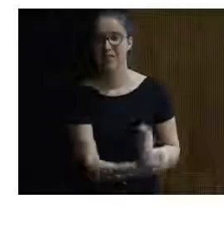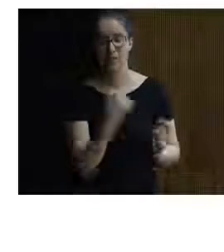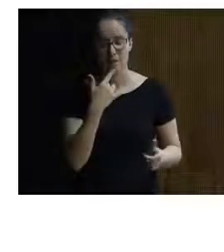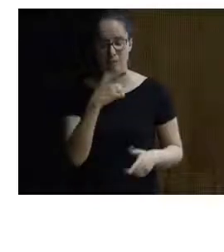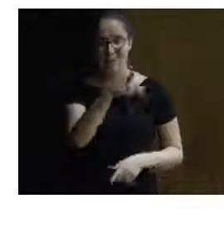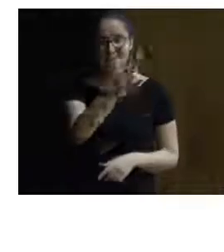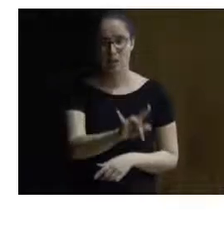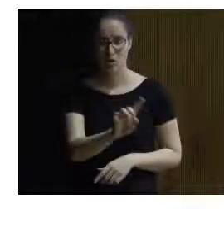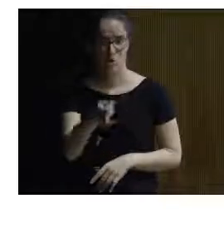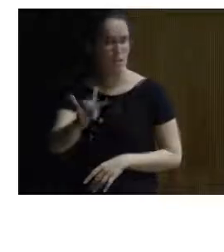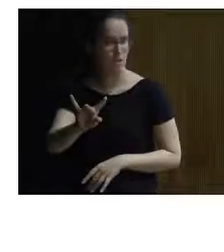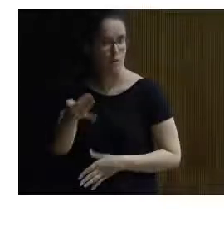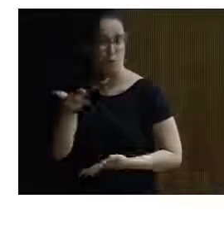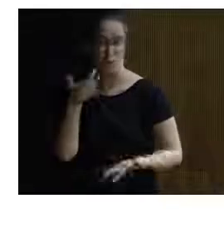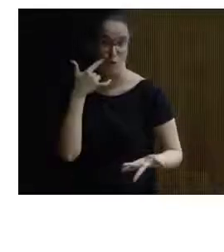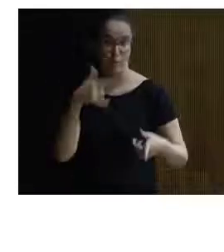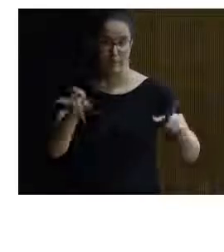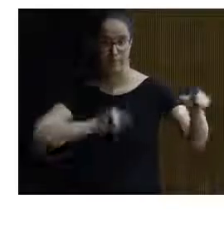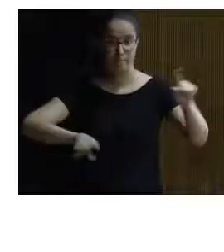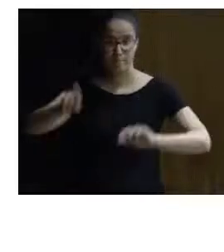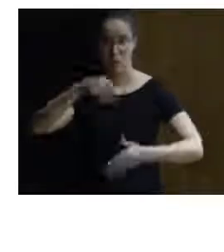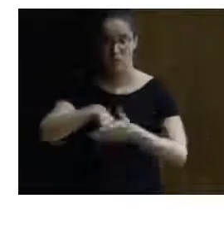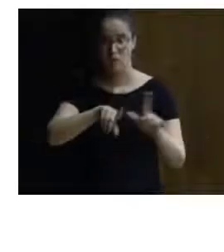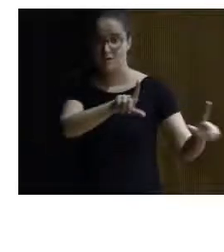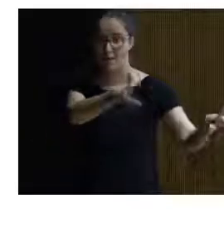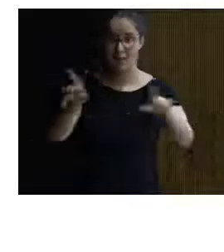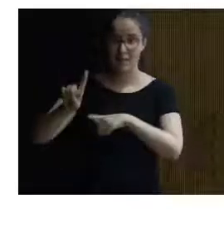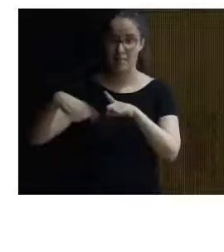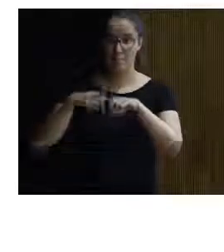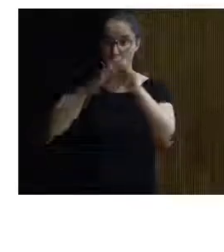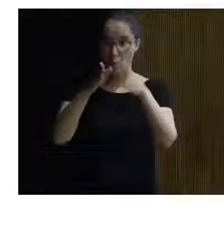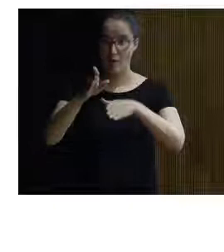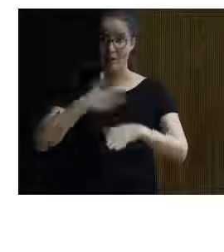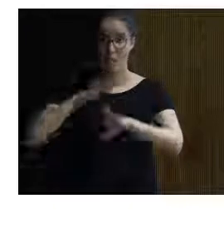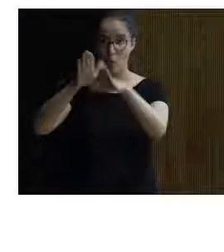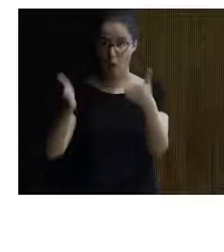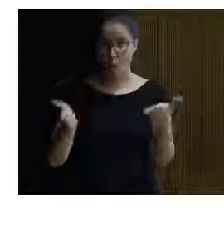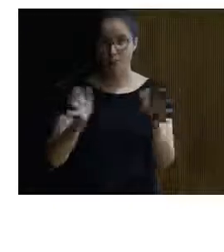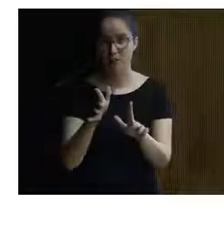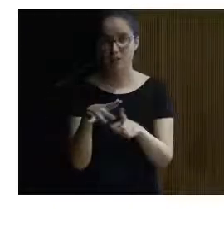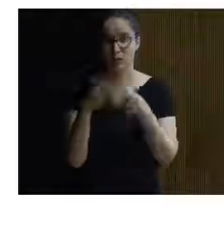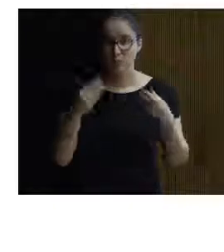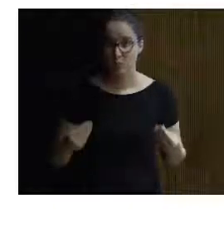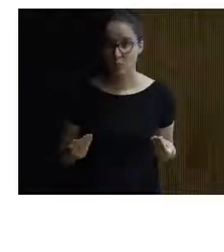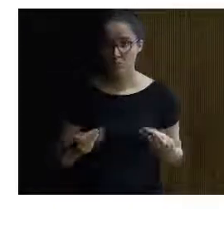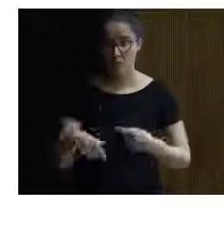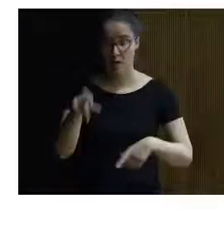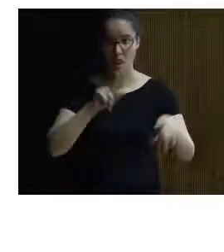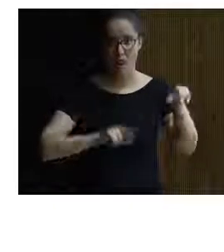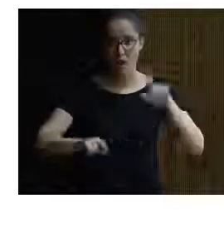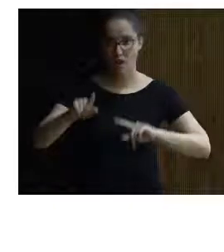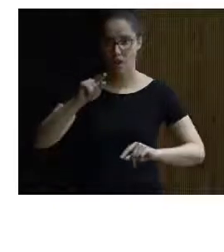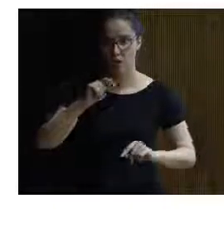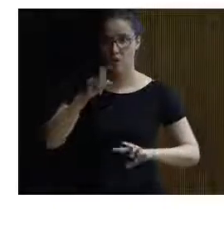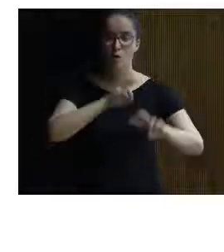qué contenidos tiene que haber dentro de de la galería y también de la cueva de cuevas y bueno pues en este caso se han elegido con